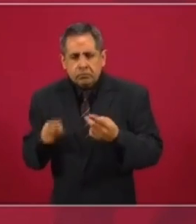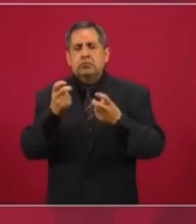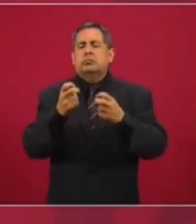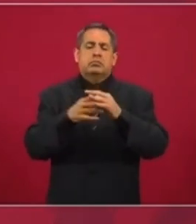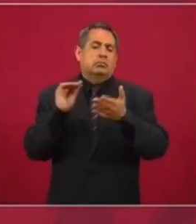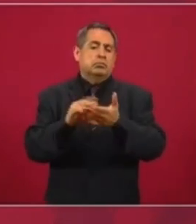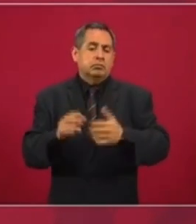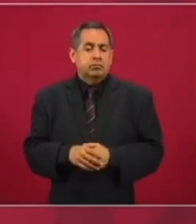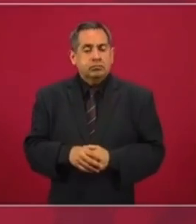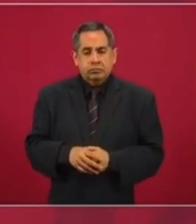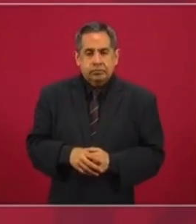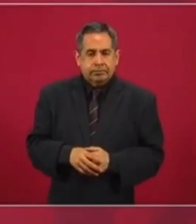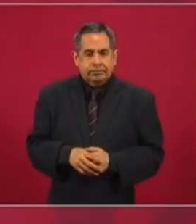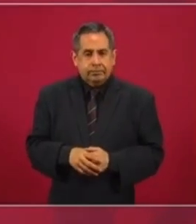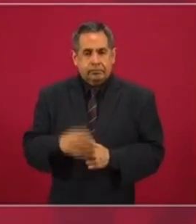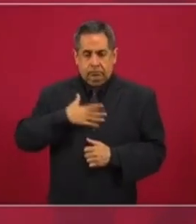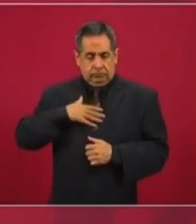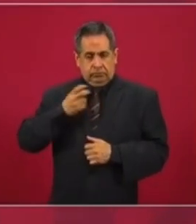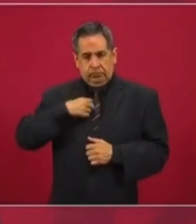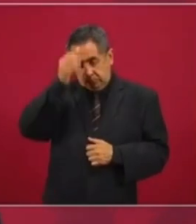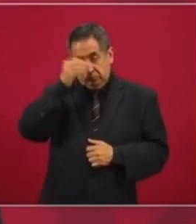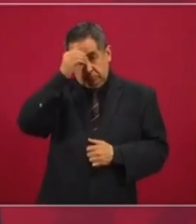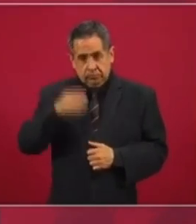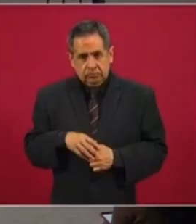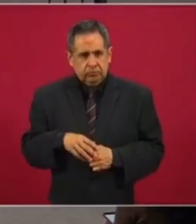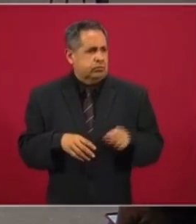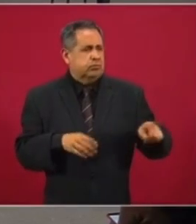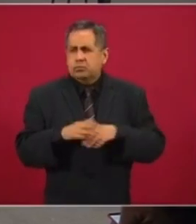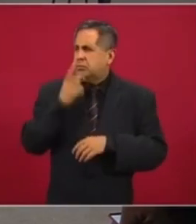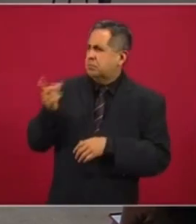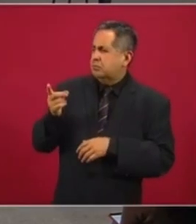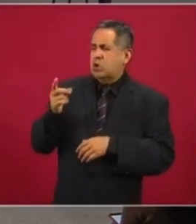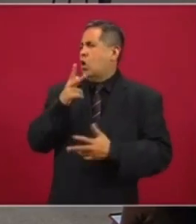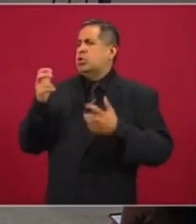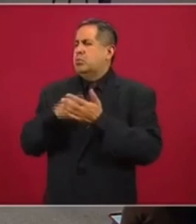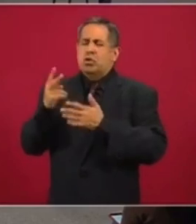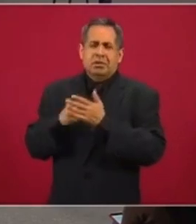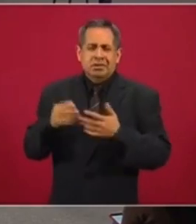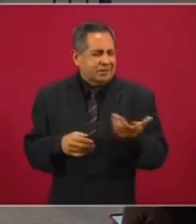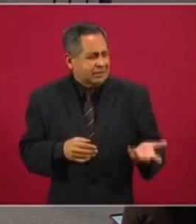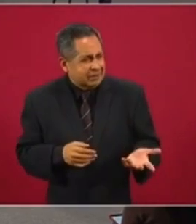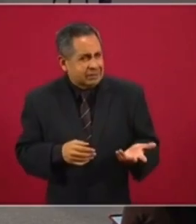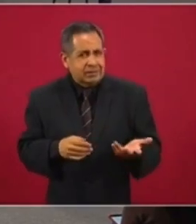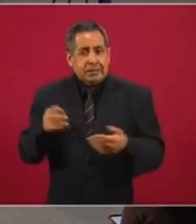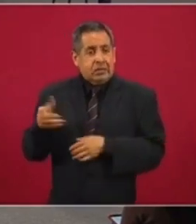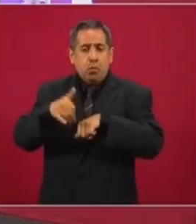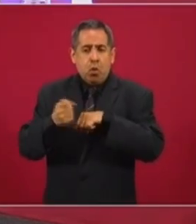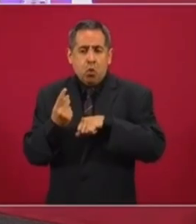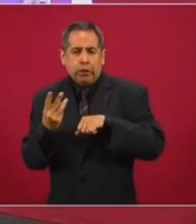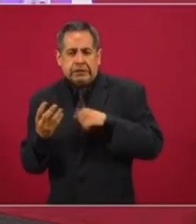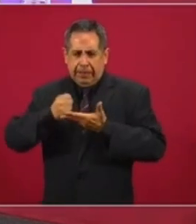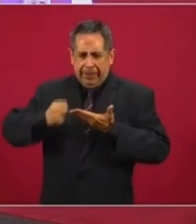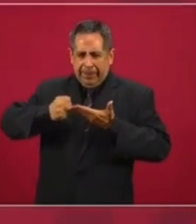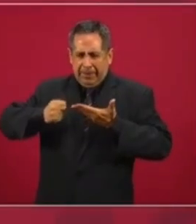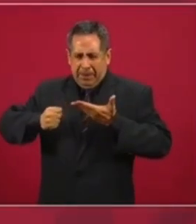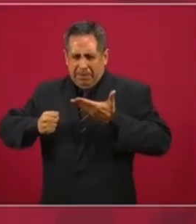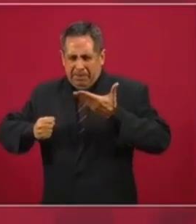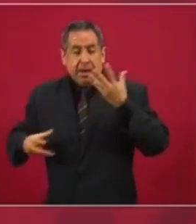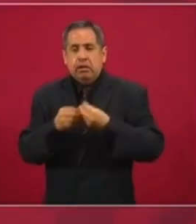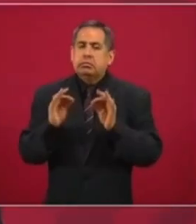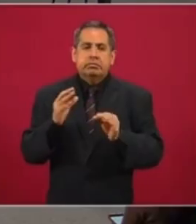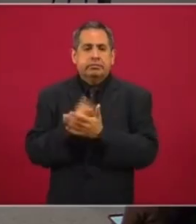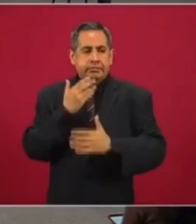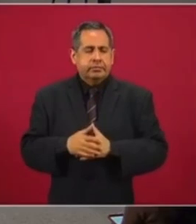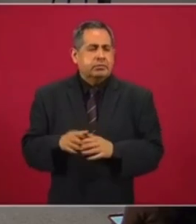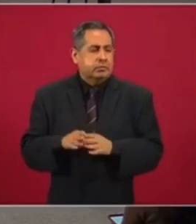opiné. Y que porque dije 800 mil y luego fueron 2 millones, fue porque eran las que tenían foliadas. Pero claro,